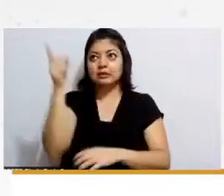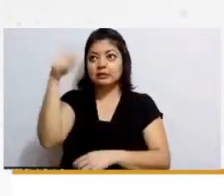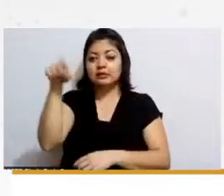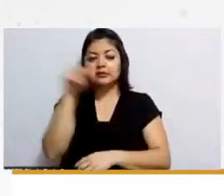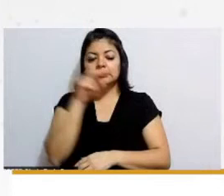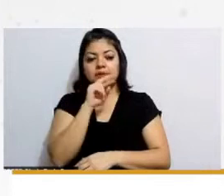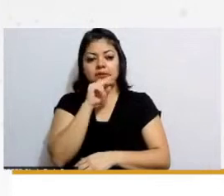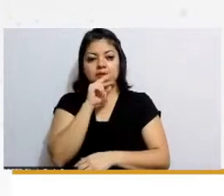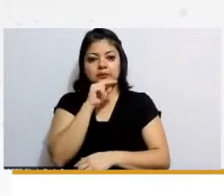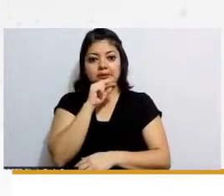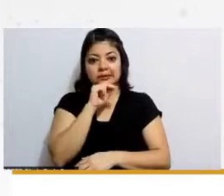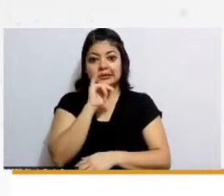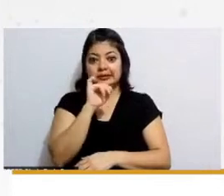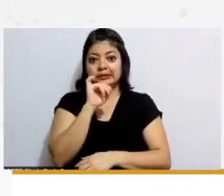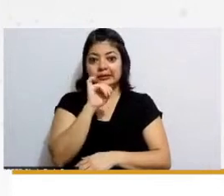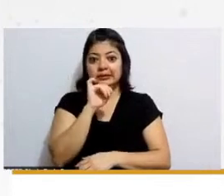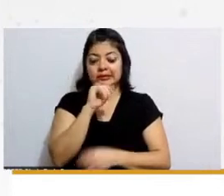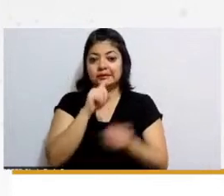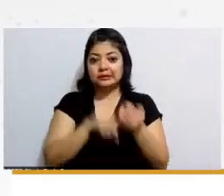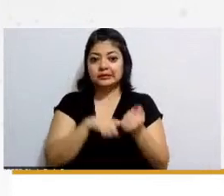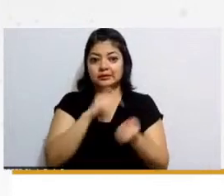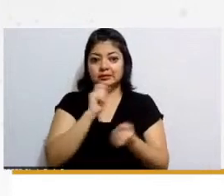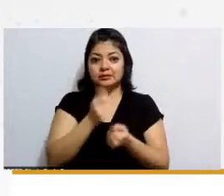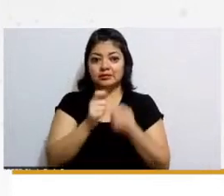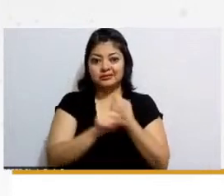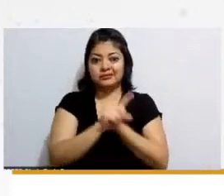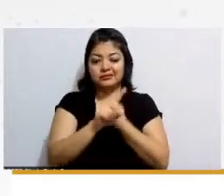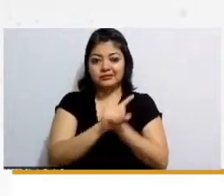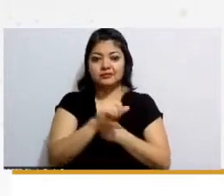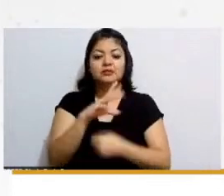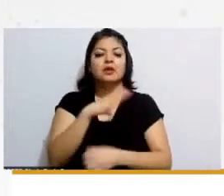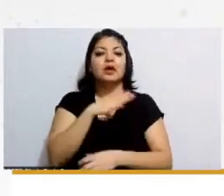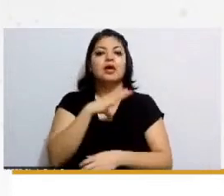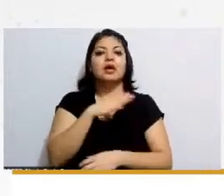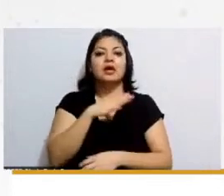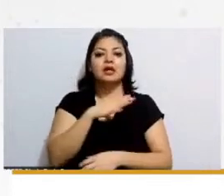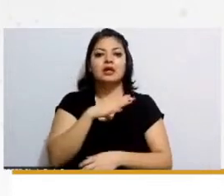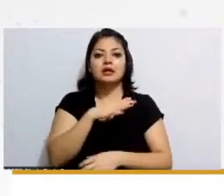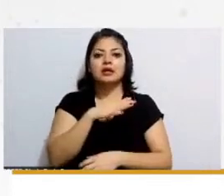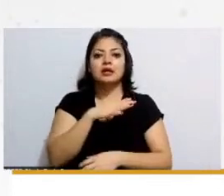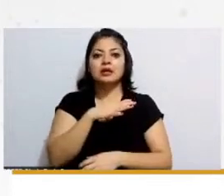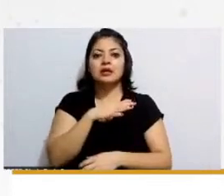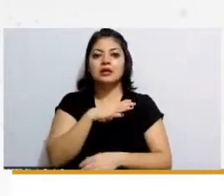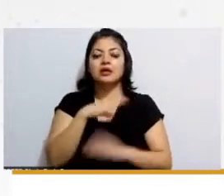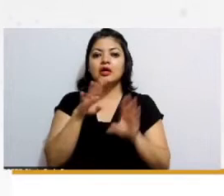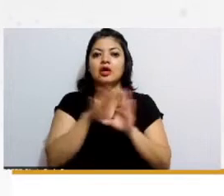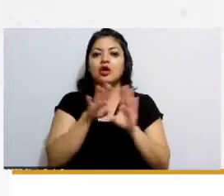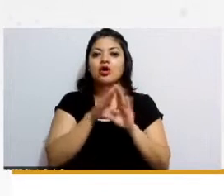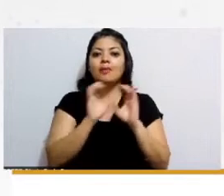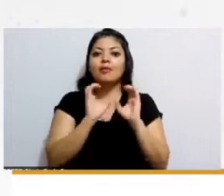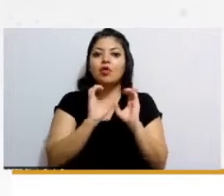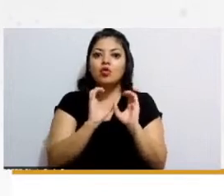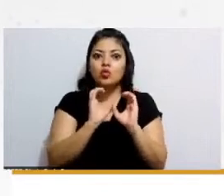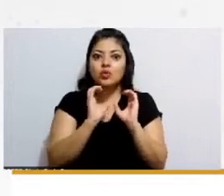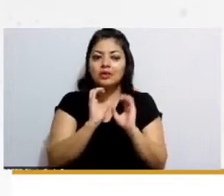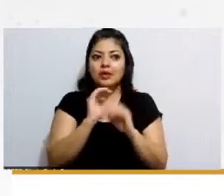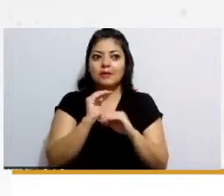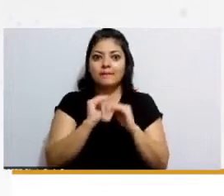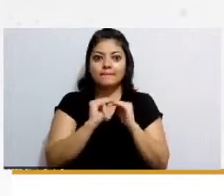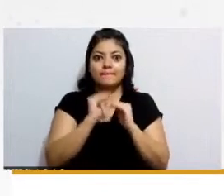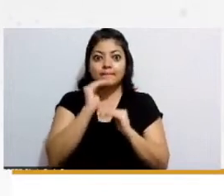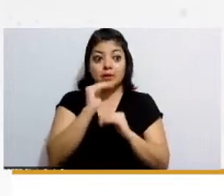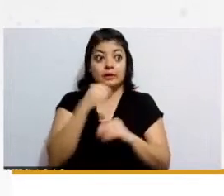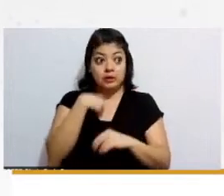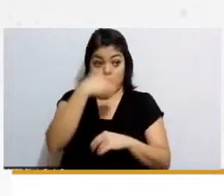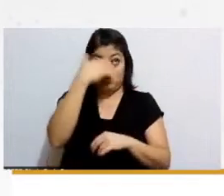es una cosa mucho más presente si hay como este cuidado mayor no sé si suficiente